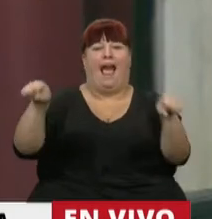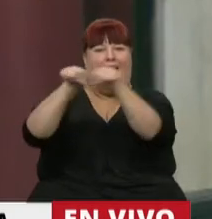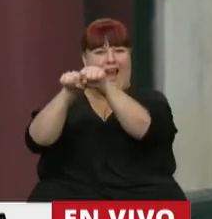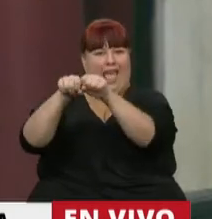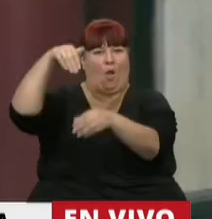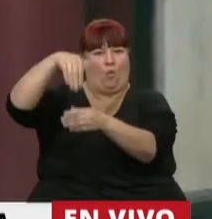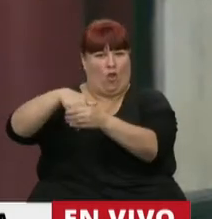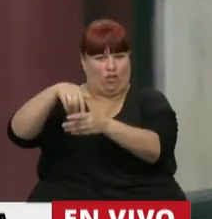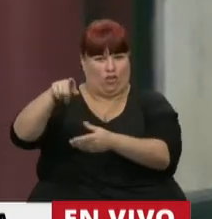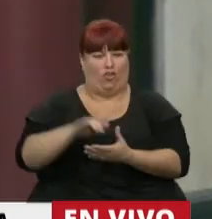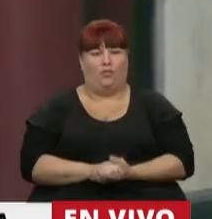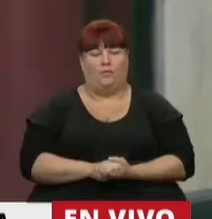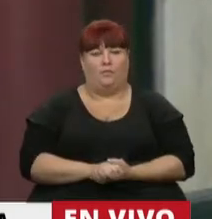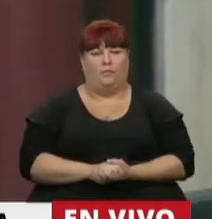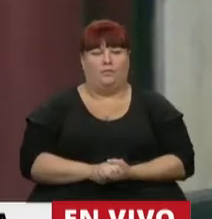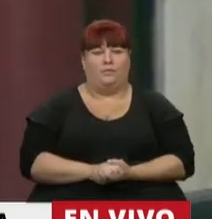sistema de votación.